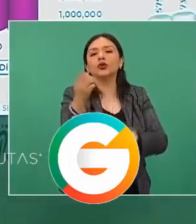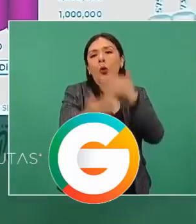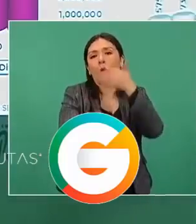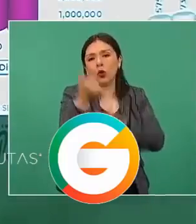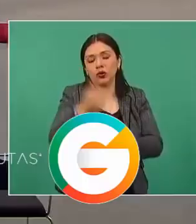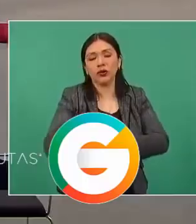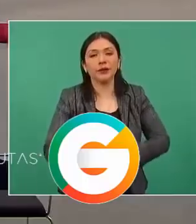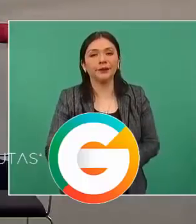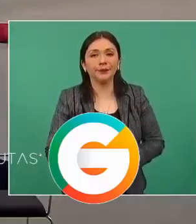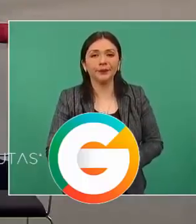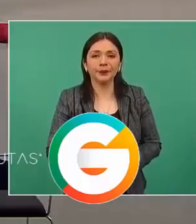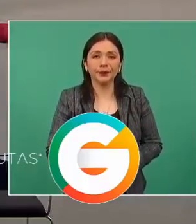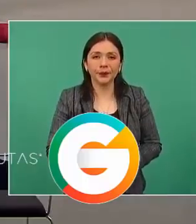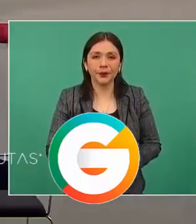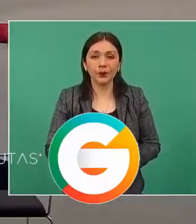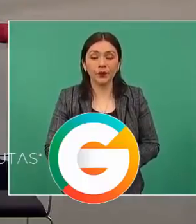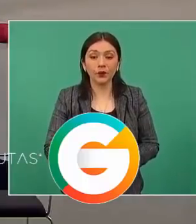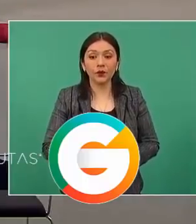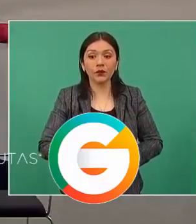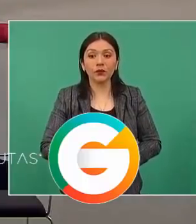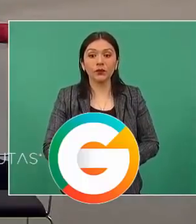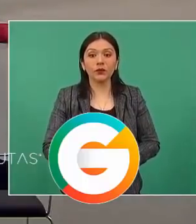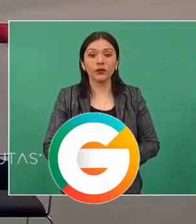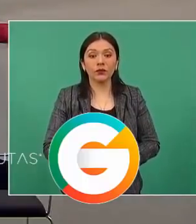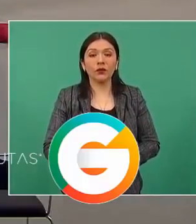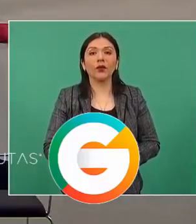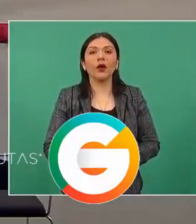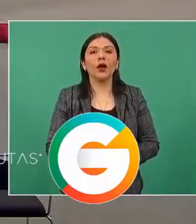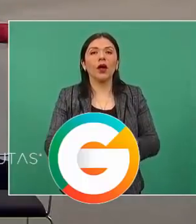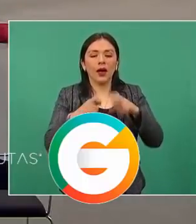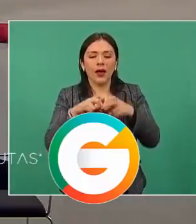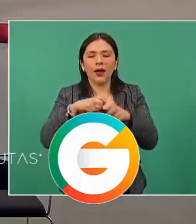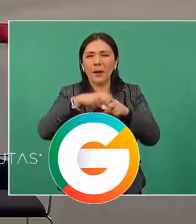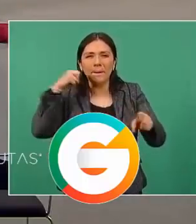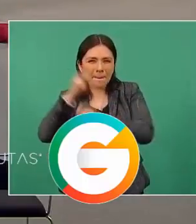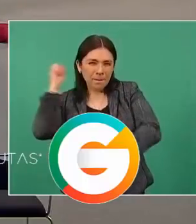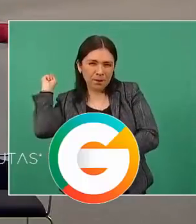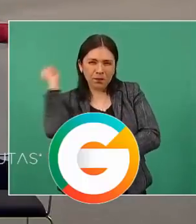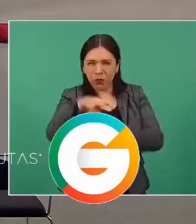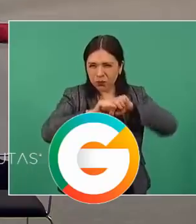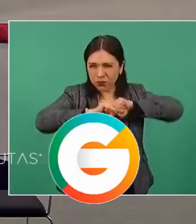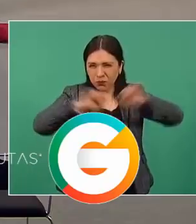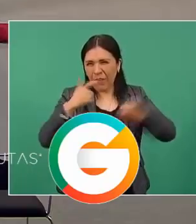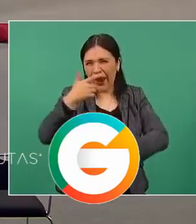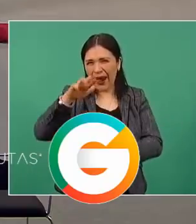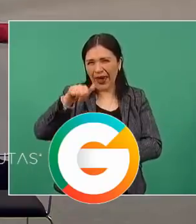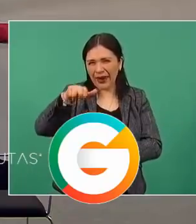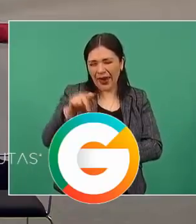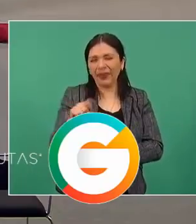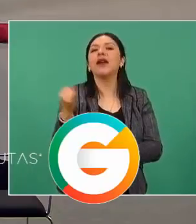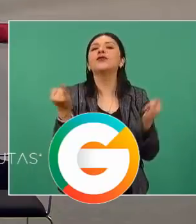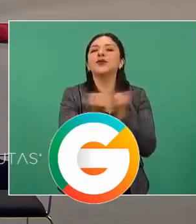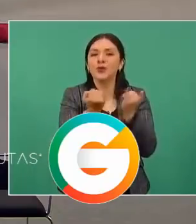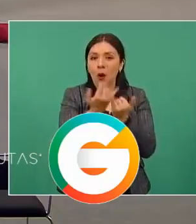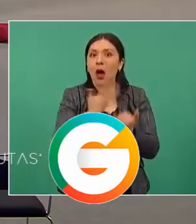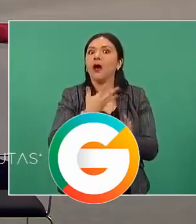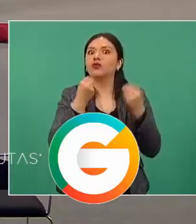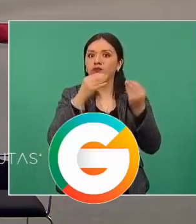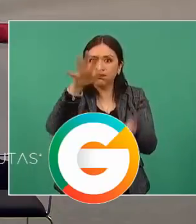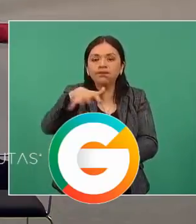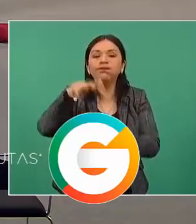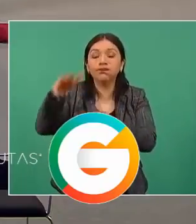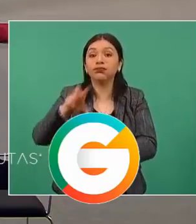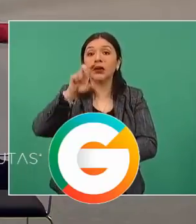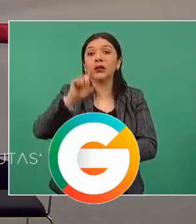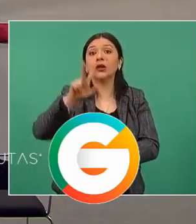Adelante, por favor. En Granadas también ha habido un aseguramiento importante, 38